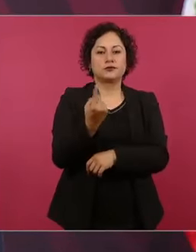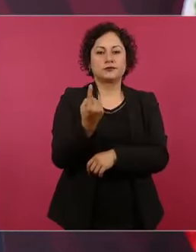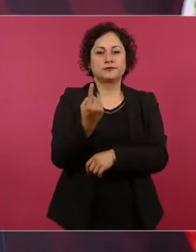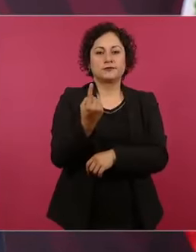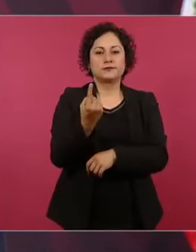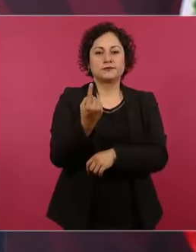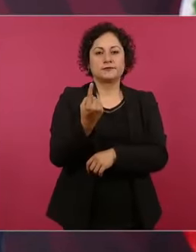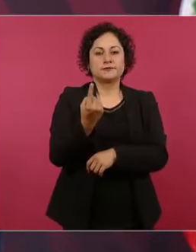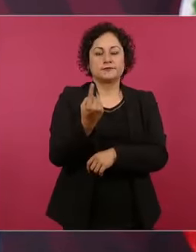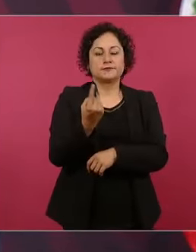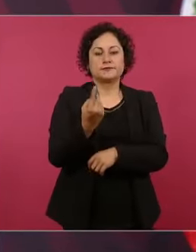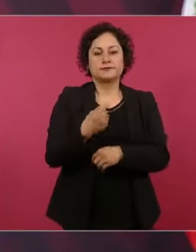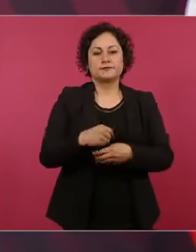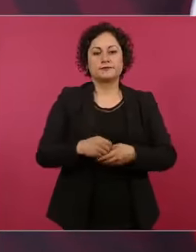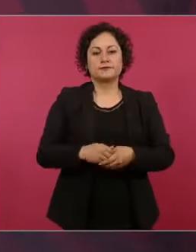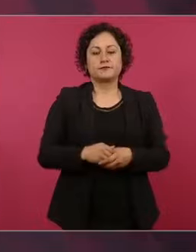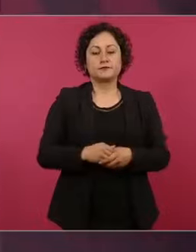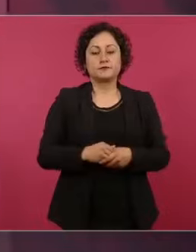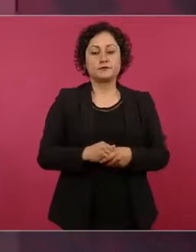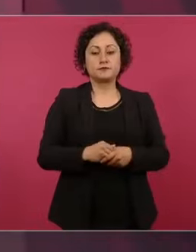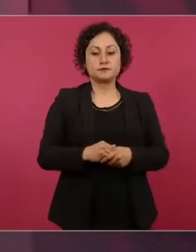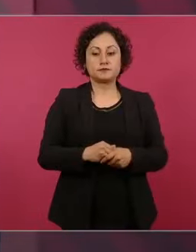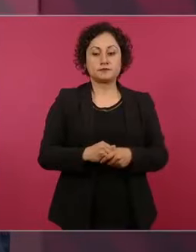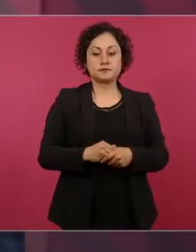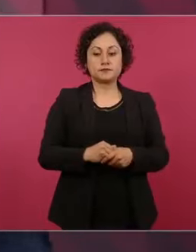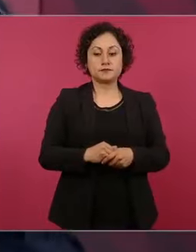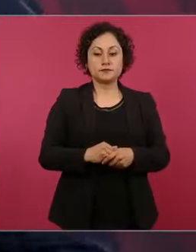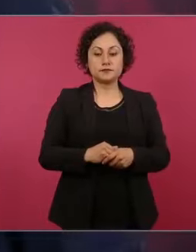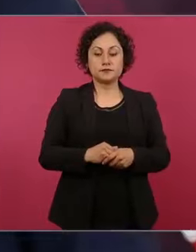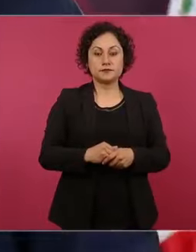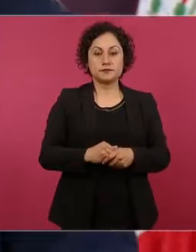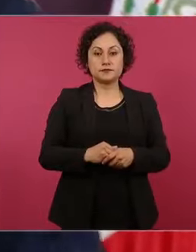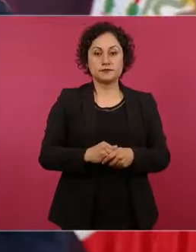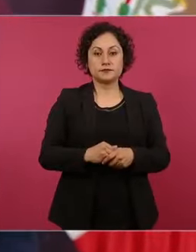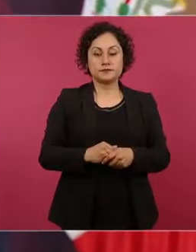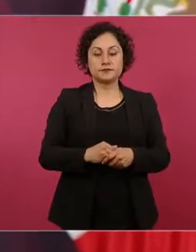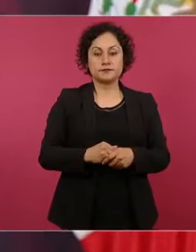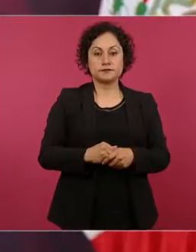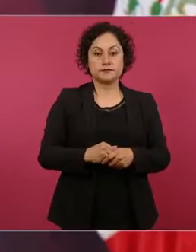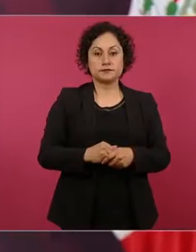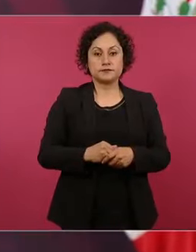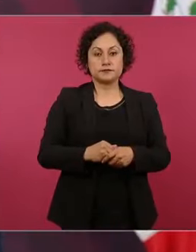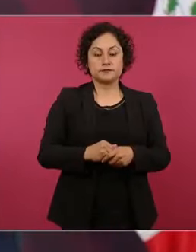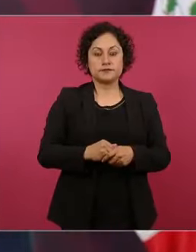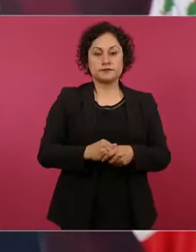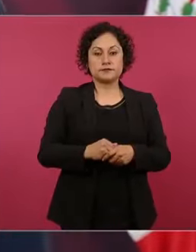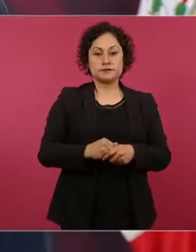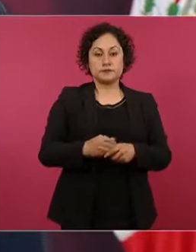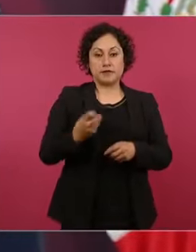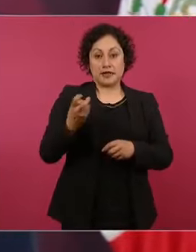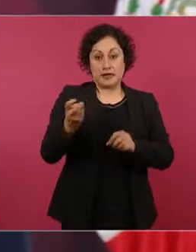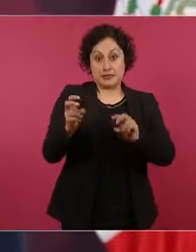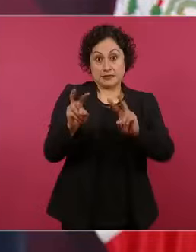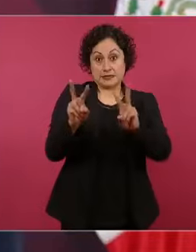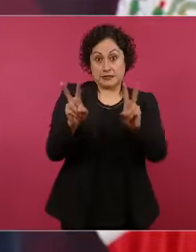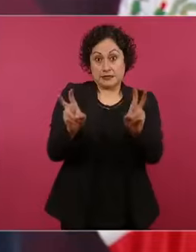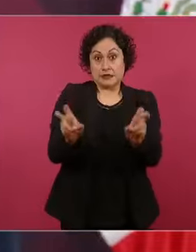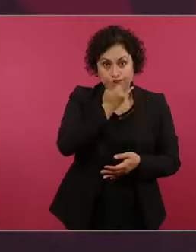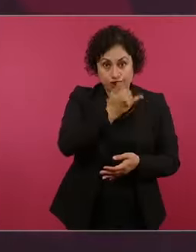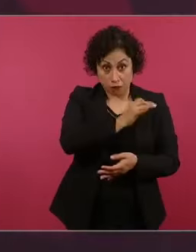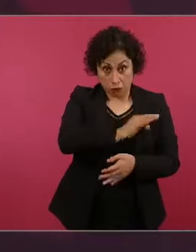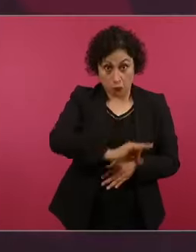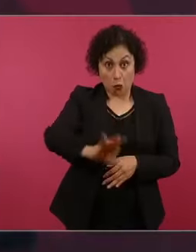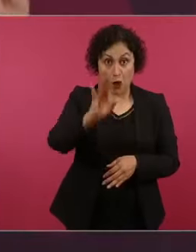cinco meses de que concluya su administración y aclaró que los delitos perseguidos por ese hecho no prescriben.